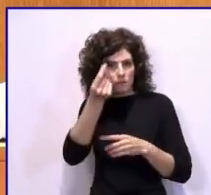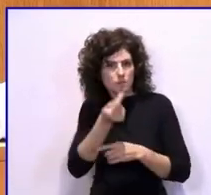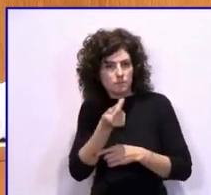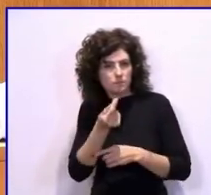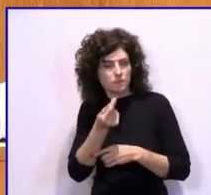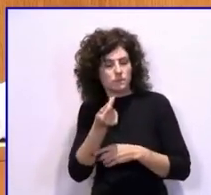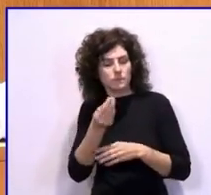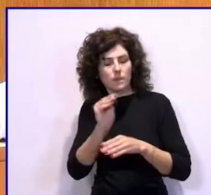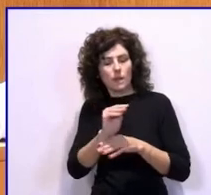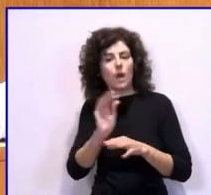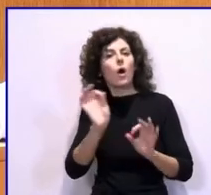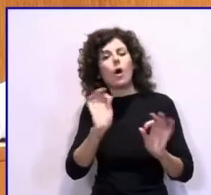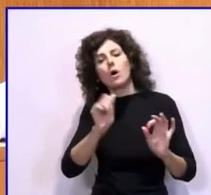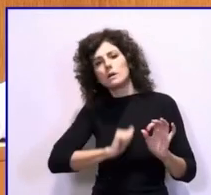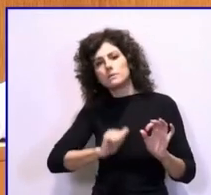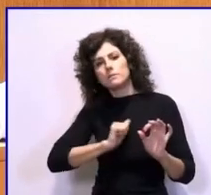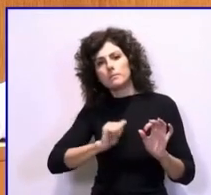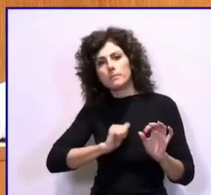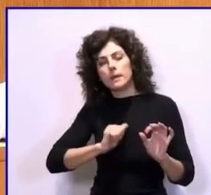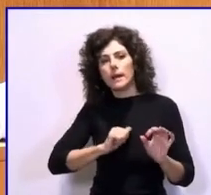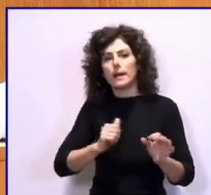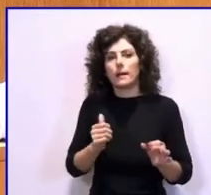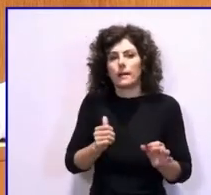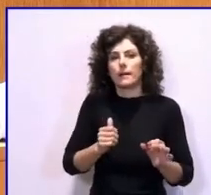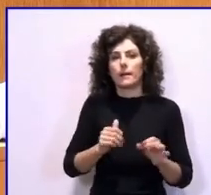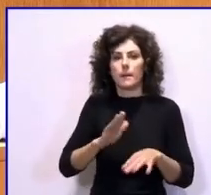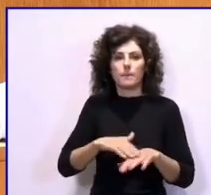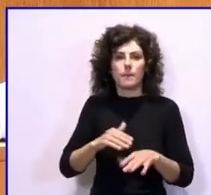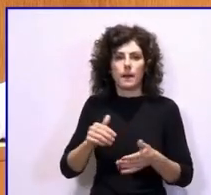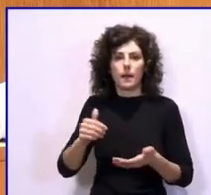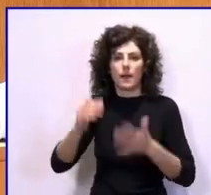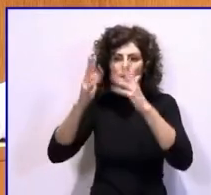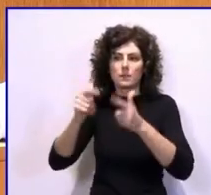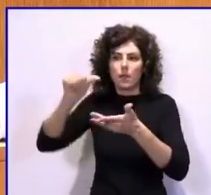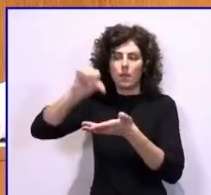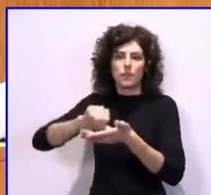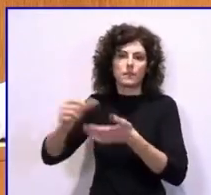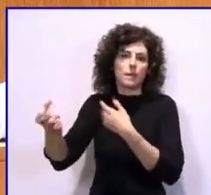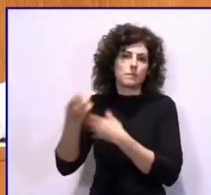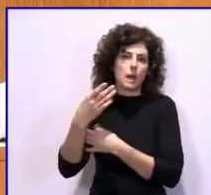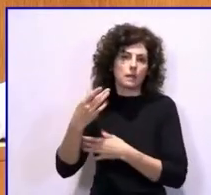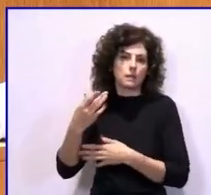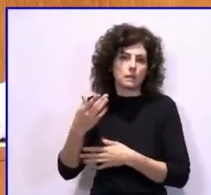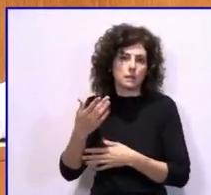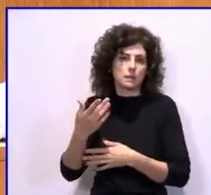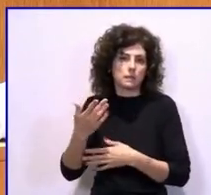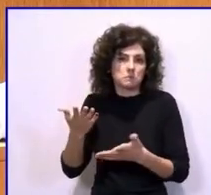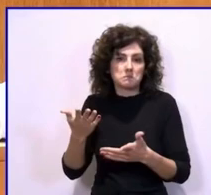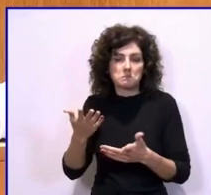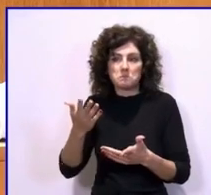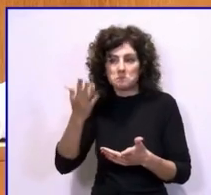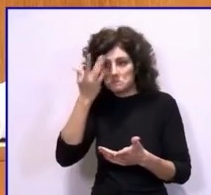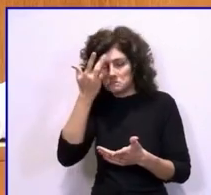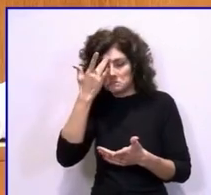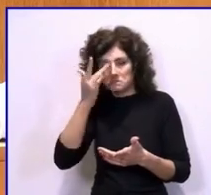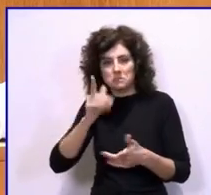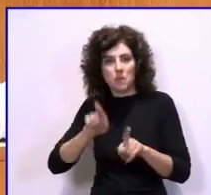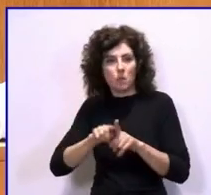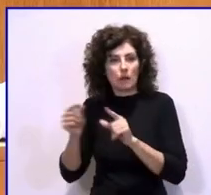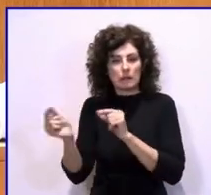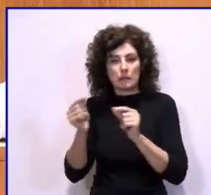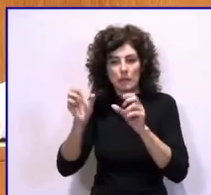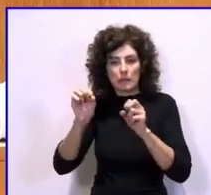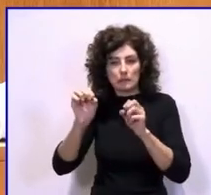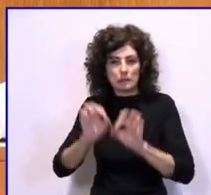a seguir esperando a lo que llegue desde la Administración central sin espíritu crítico, sin participación